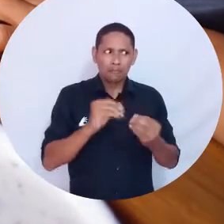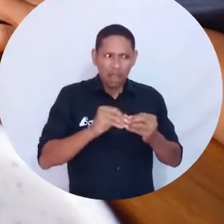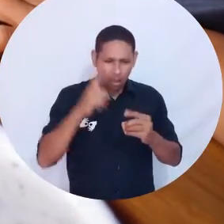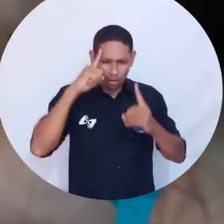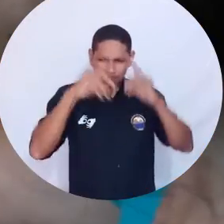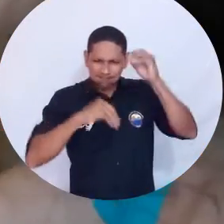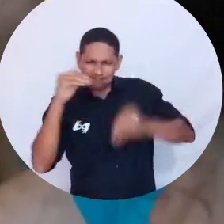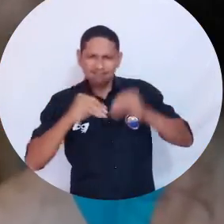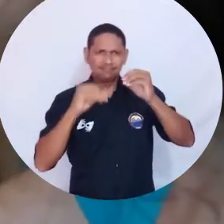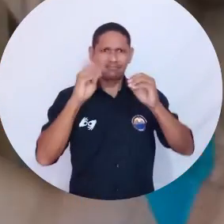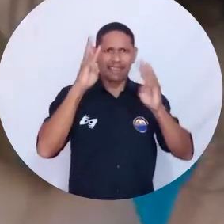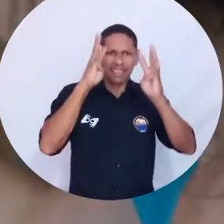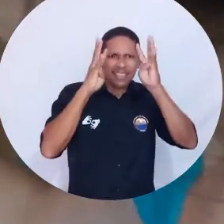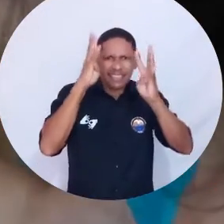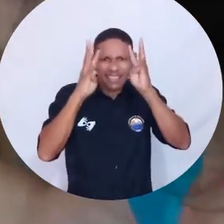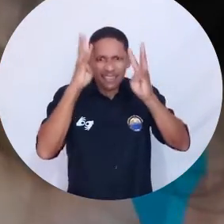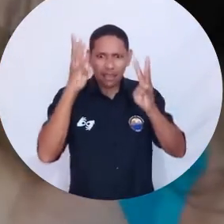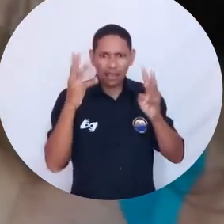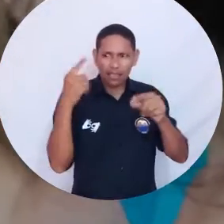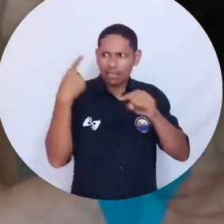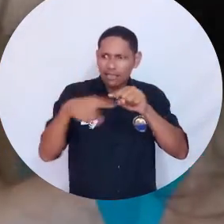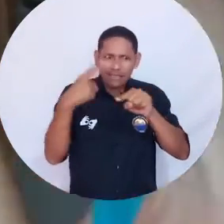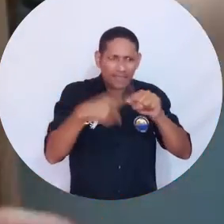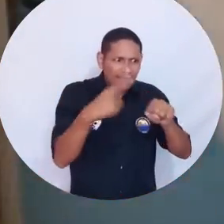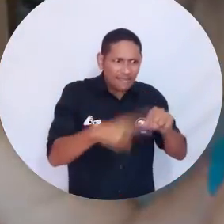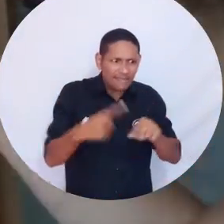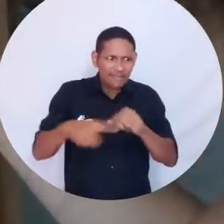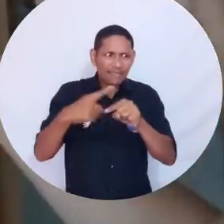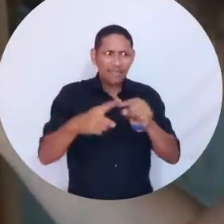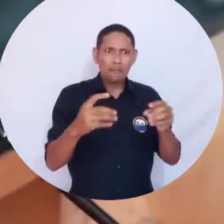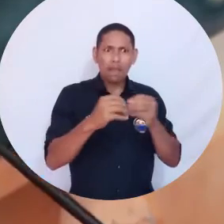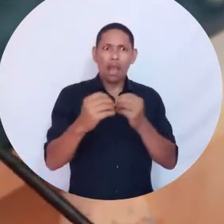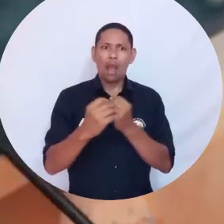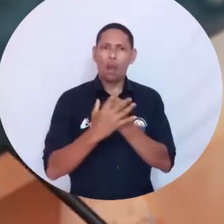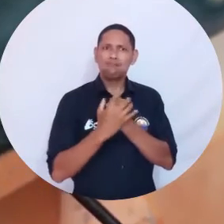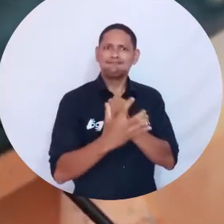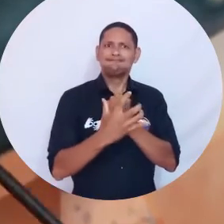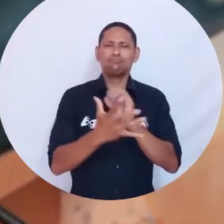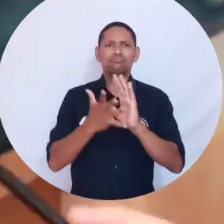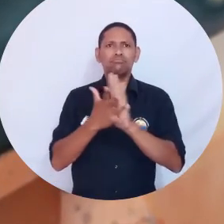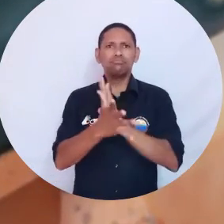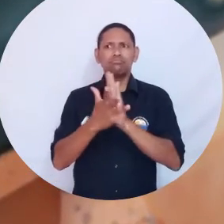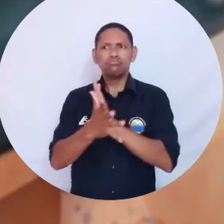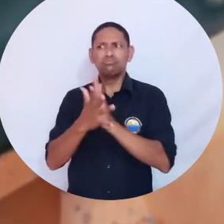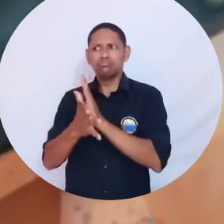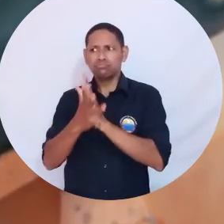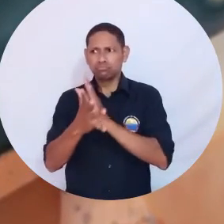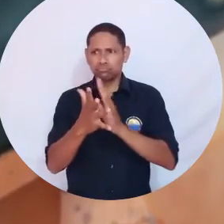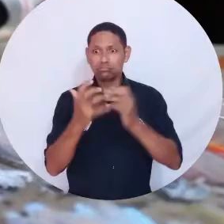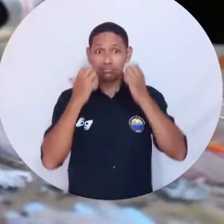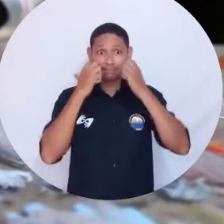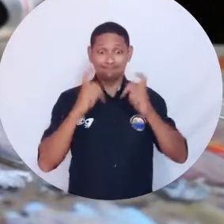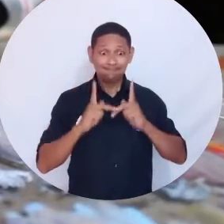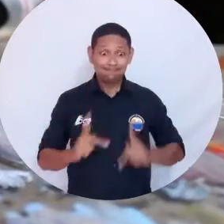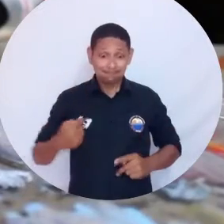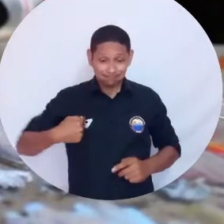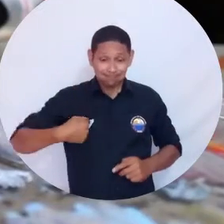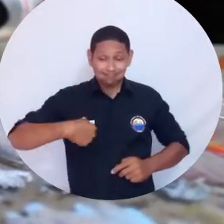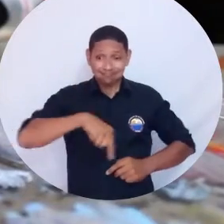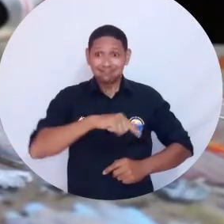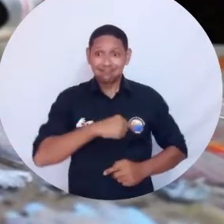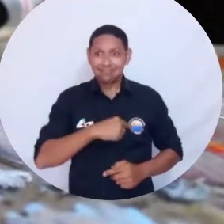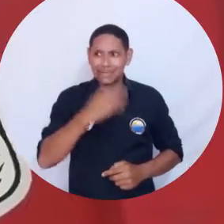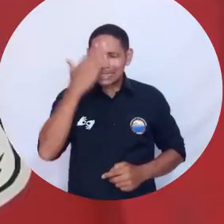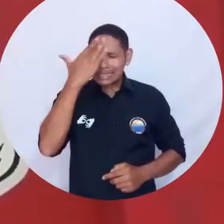cultura, desde la creatividad. Podamos reconocernos como sujetos que lanzan sus voces, que constituyen lo humano y nos hace